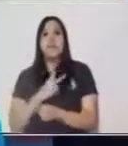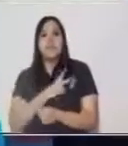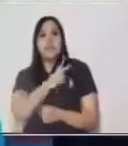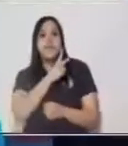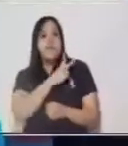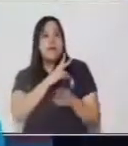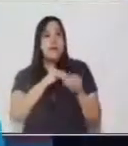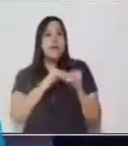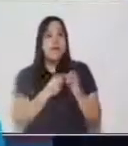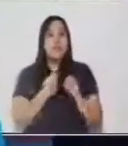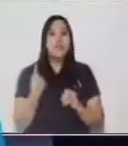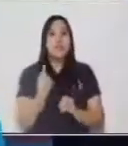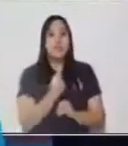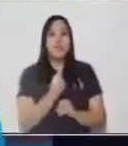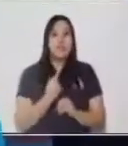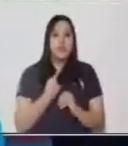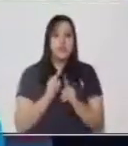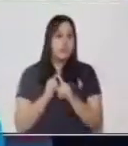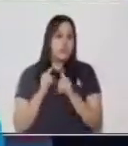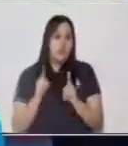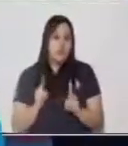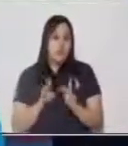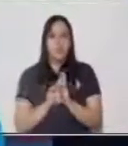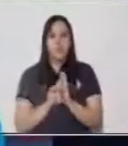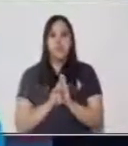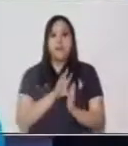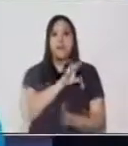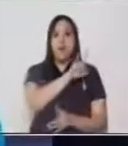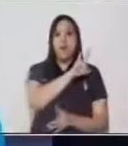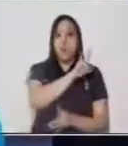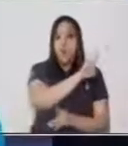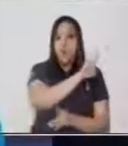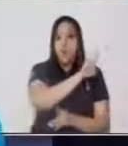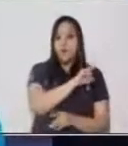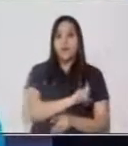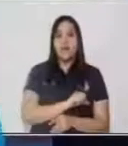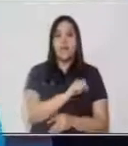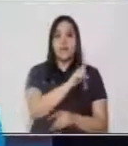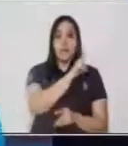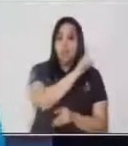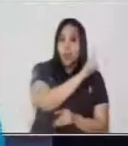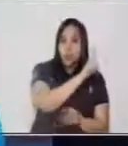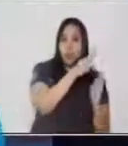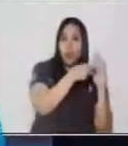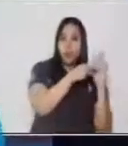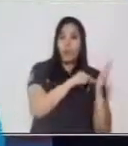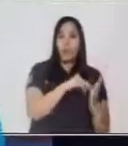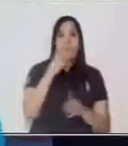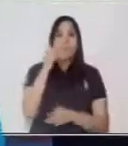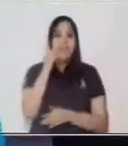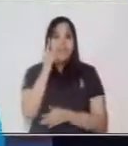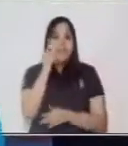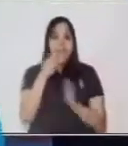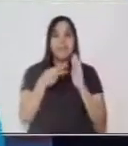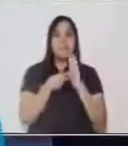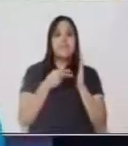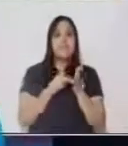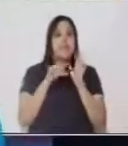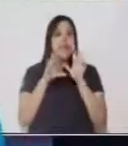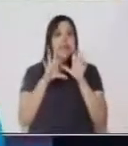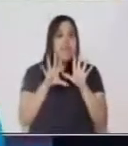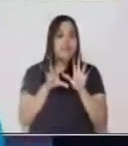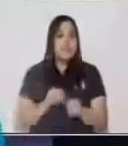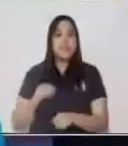cada una de las posiciones. La unidad, entonces, es 1, las decenas es 10 y las centenas